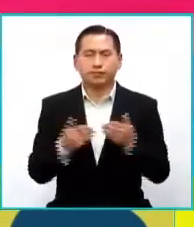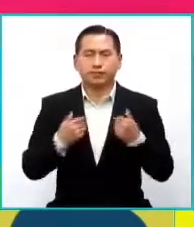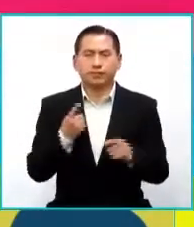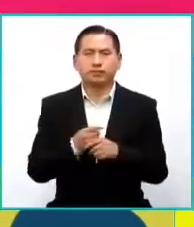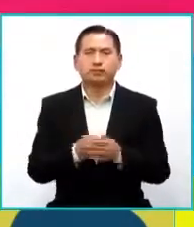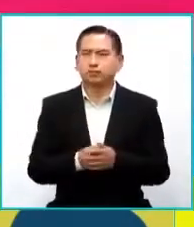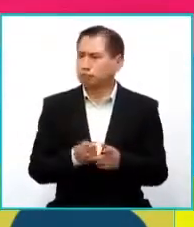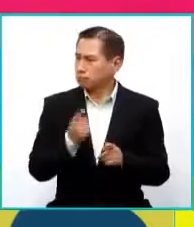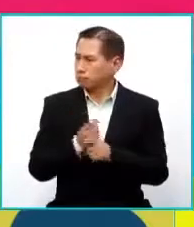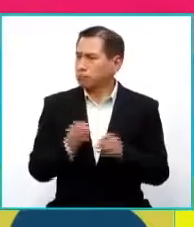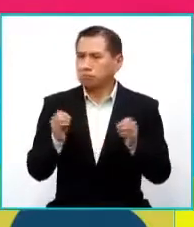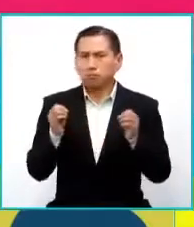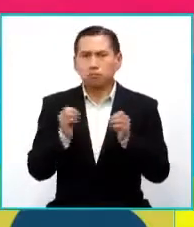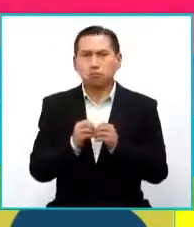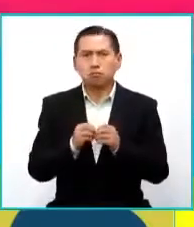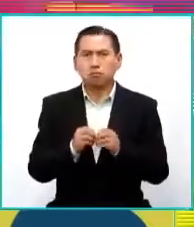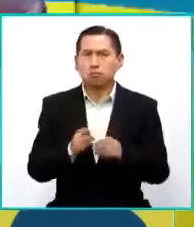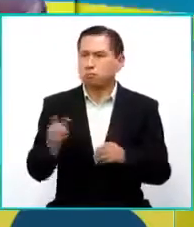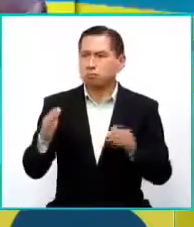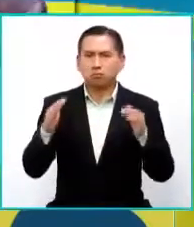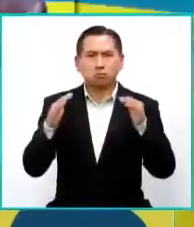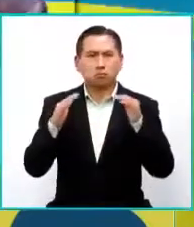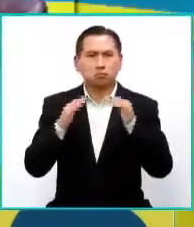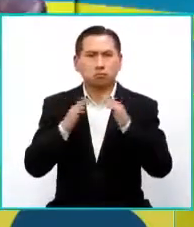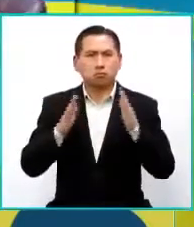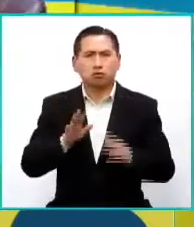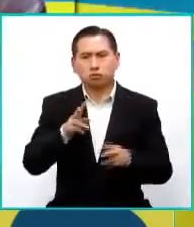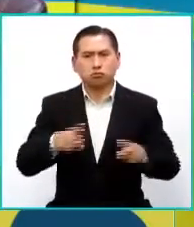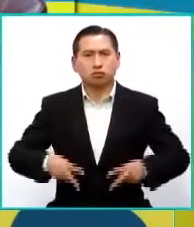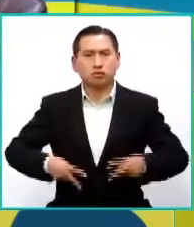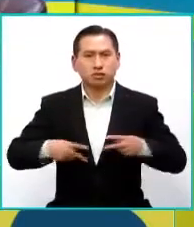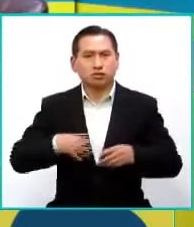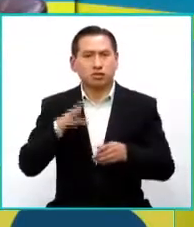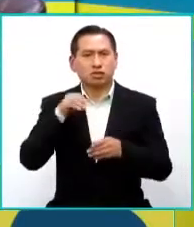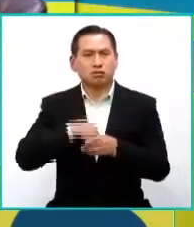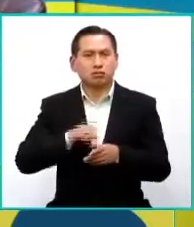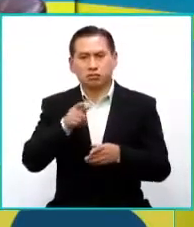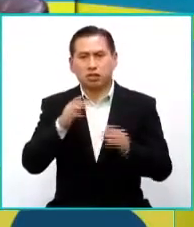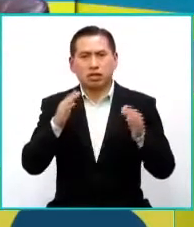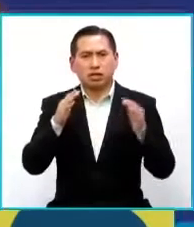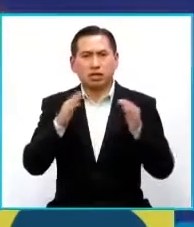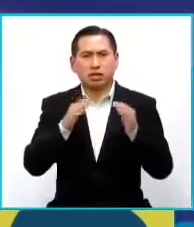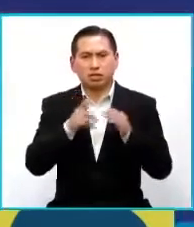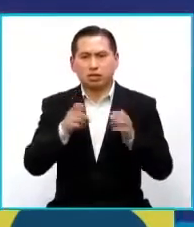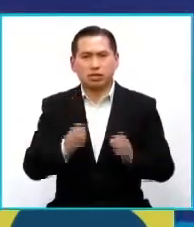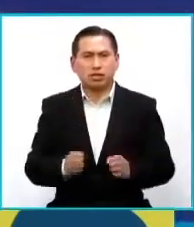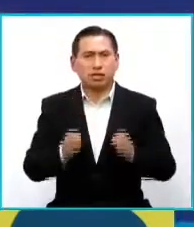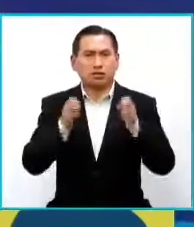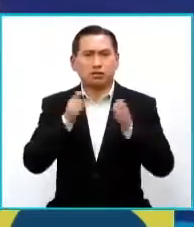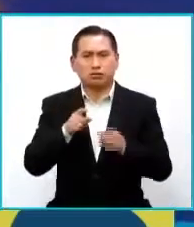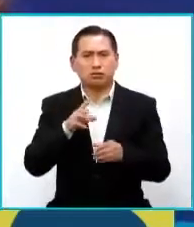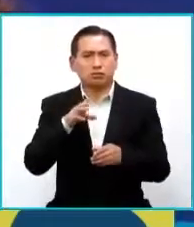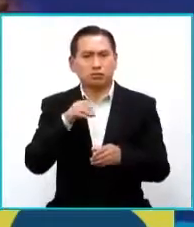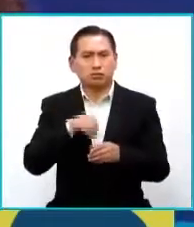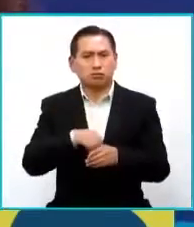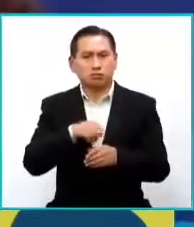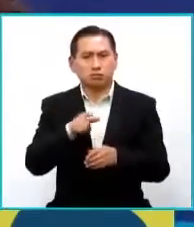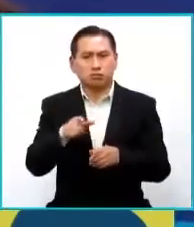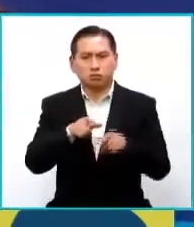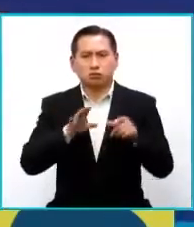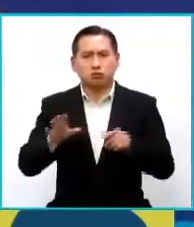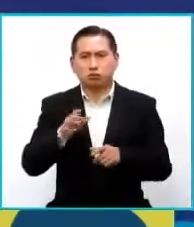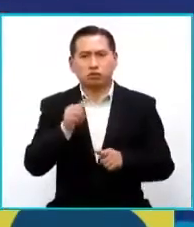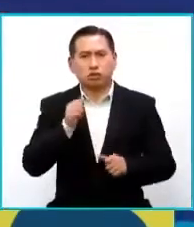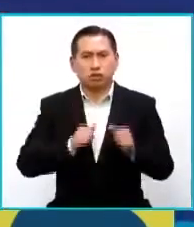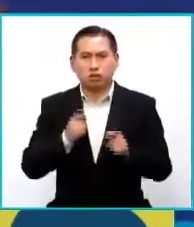Sin duda. Y además que hasta la propia casa en la que vives es como la casa, el edificio del mismo elenco,